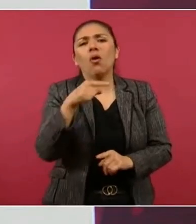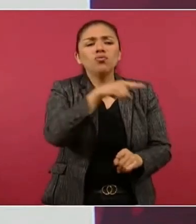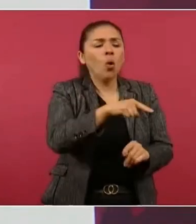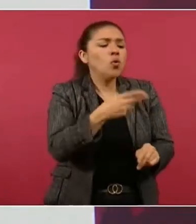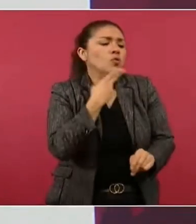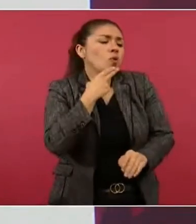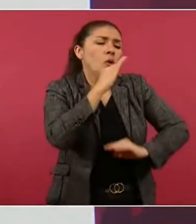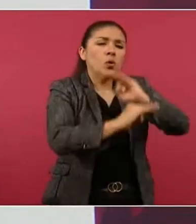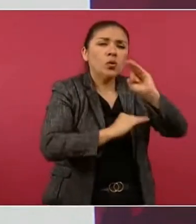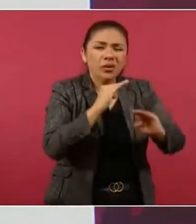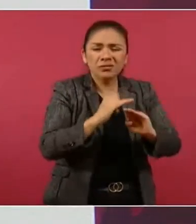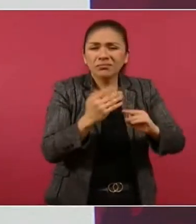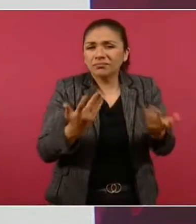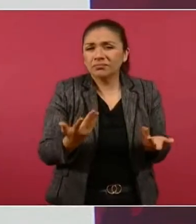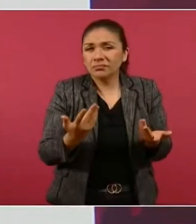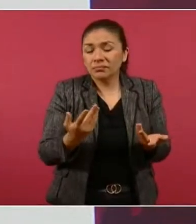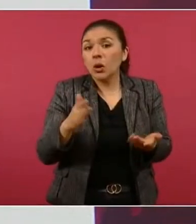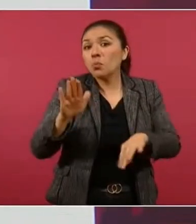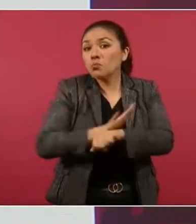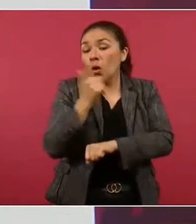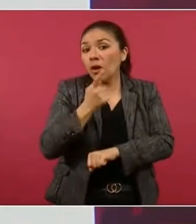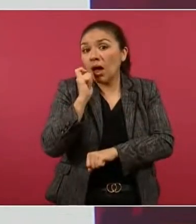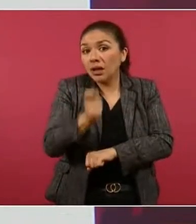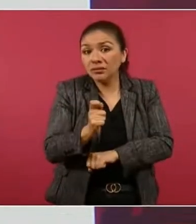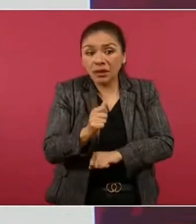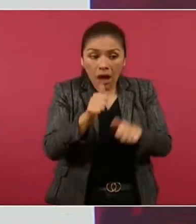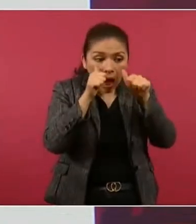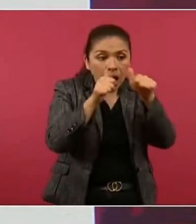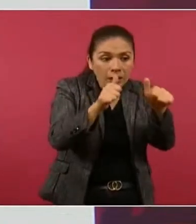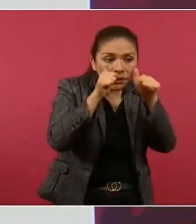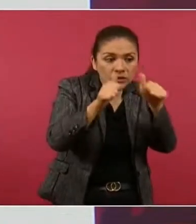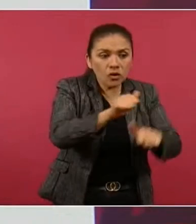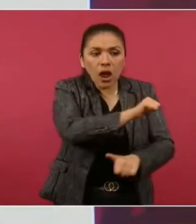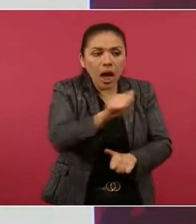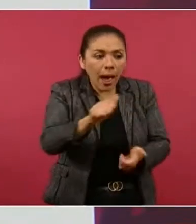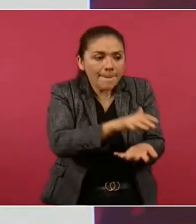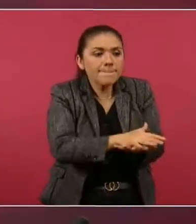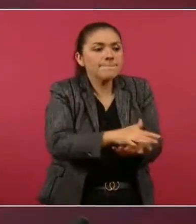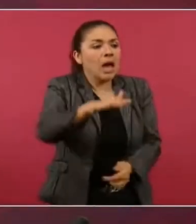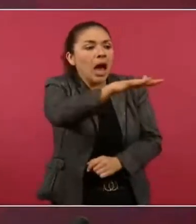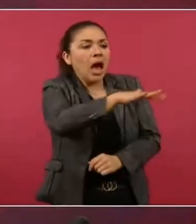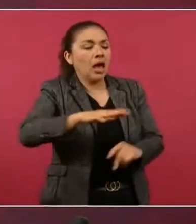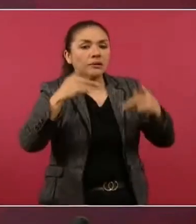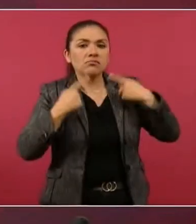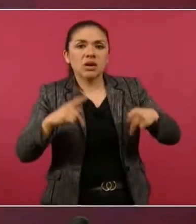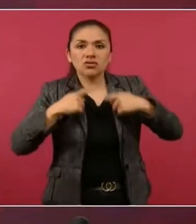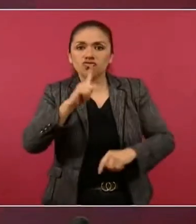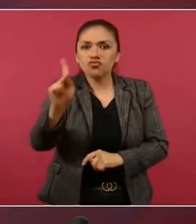En atender a la mayoría del pueblo.